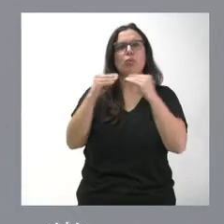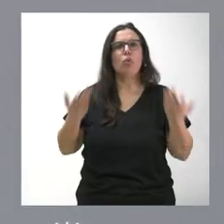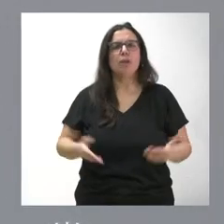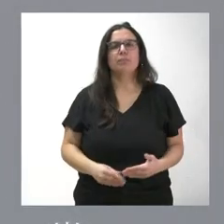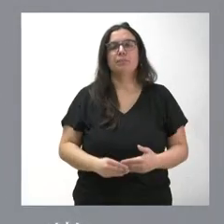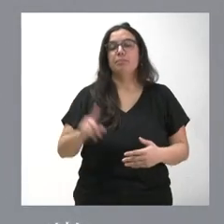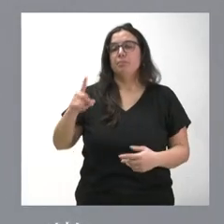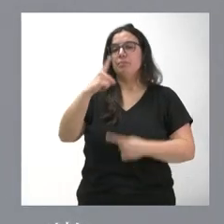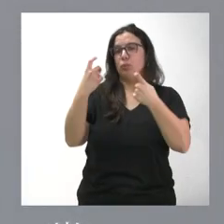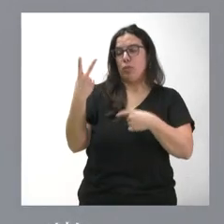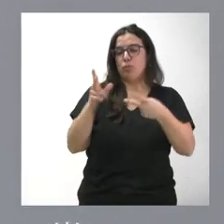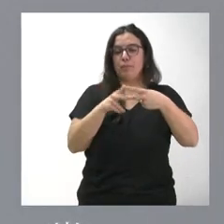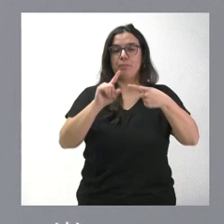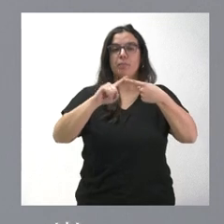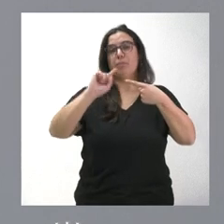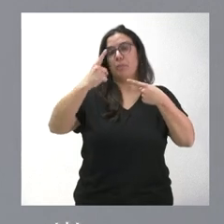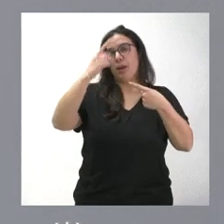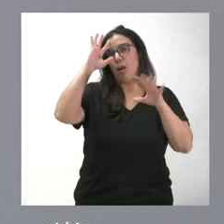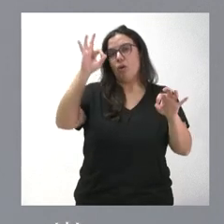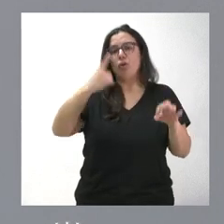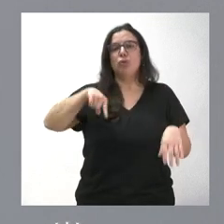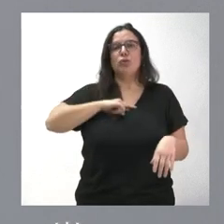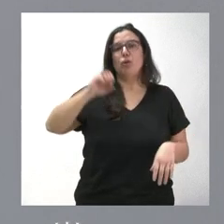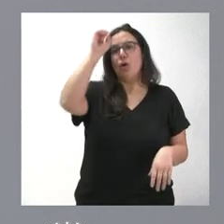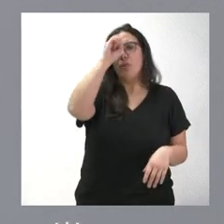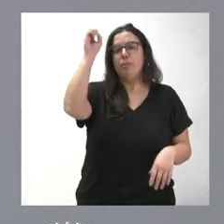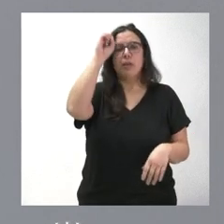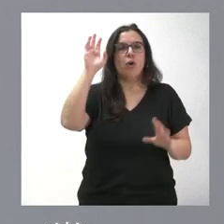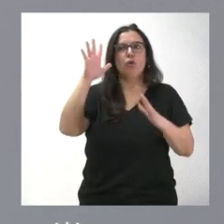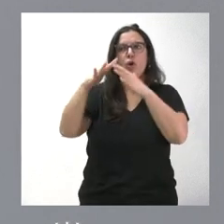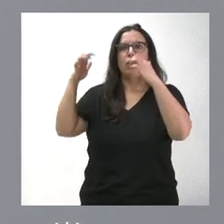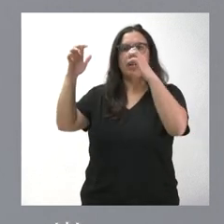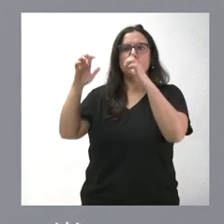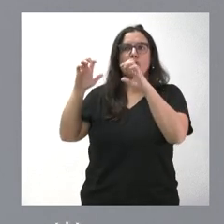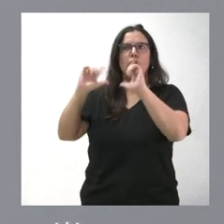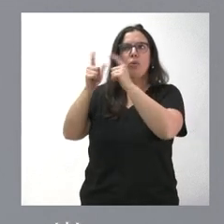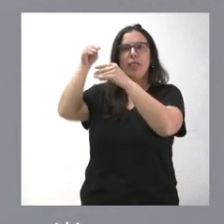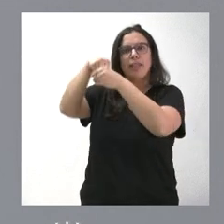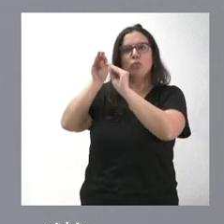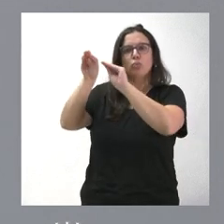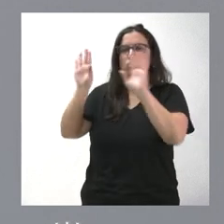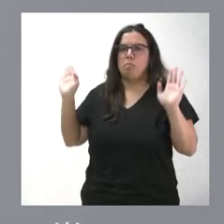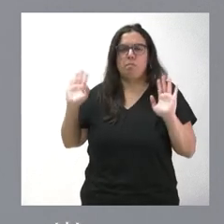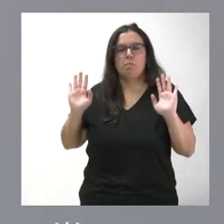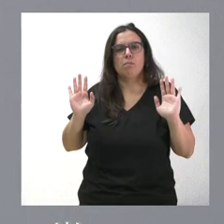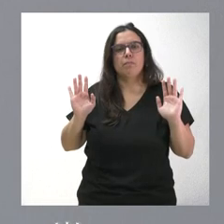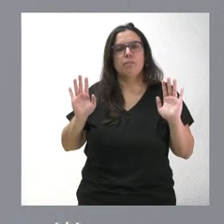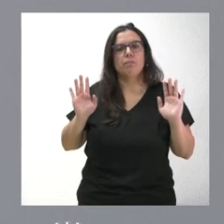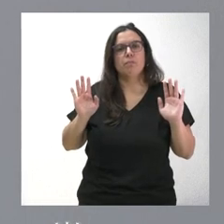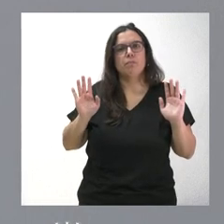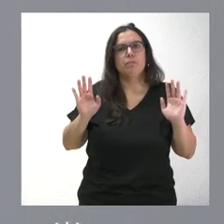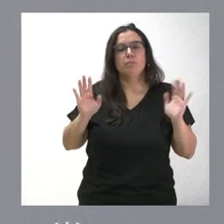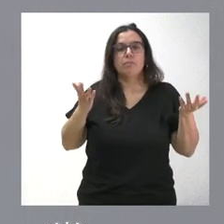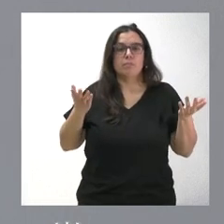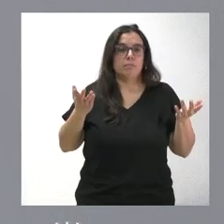plantea dos cuestiones. La primera de ellas, lo que entre nosotros no valoramos, la que son las reuniones en el Congreso de los Diputados. Si no lo hacíamos respecto